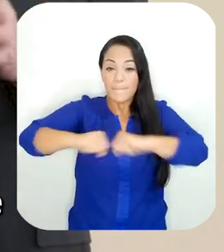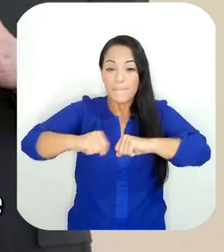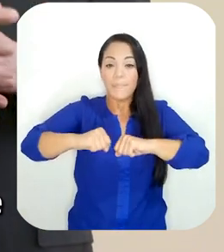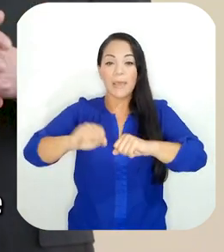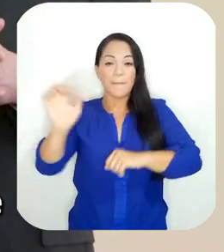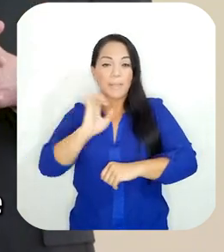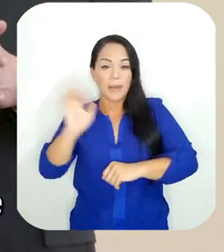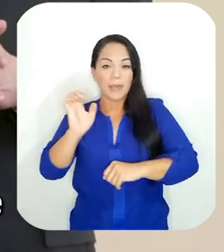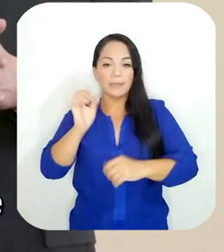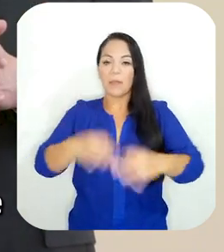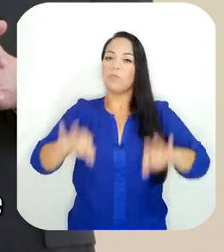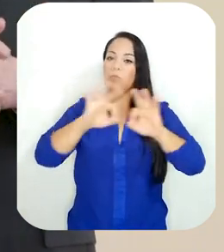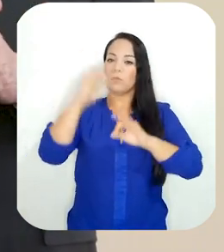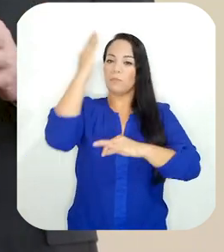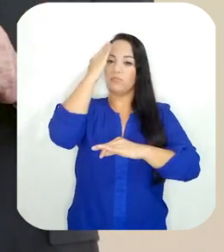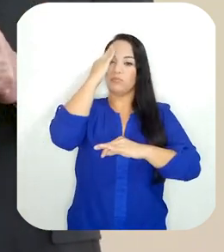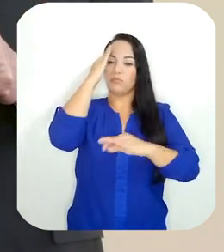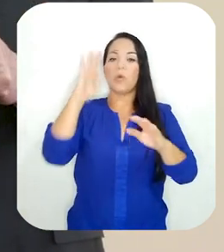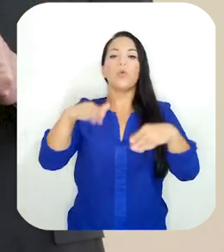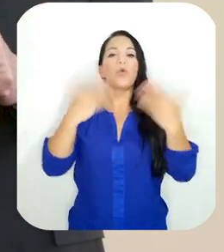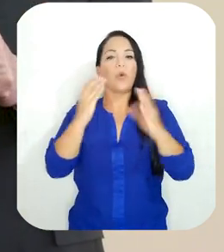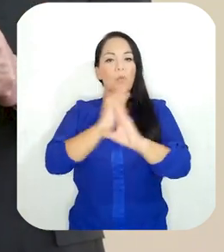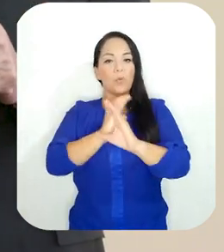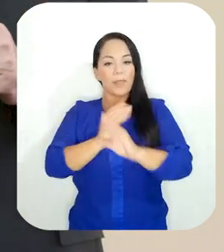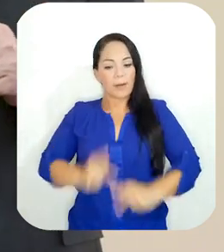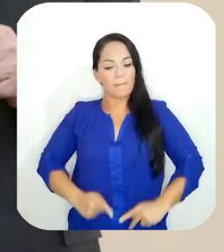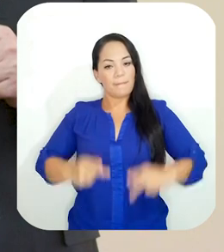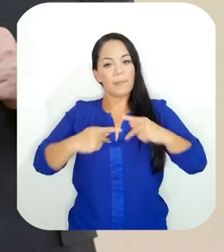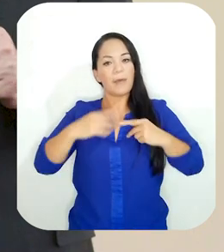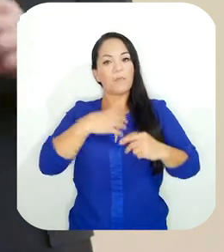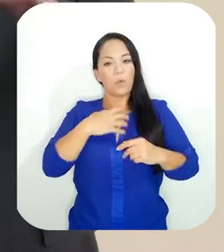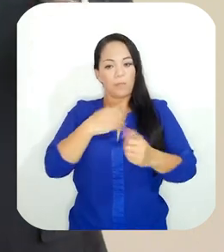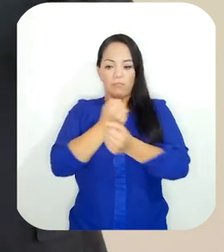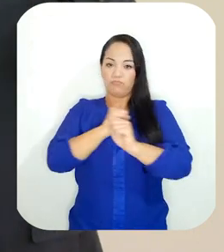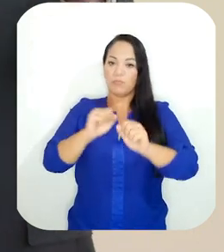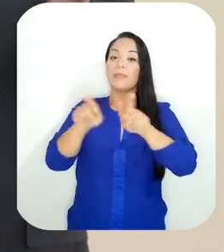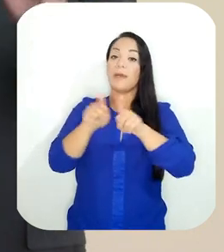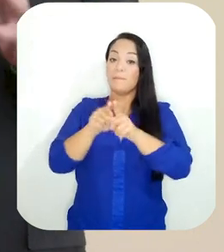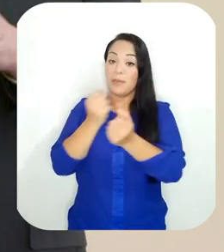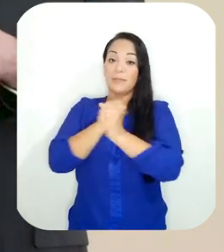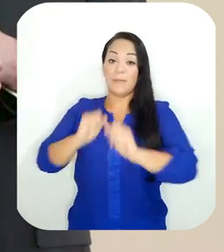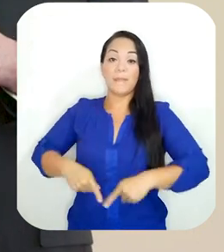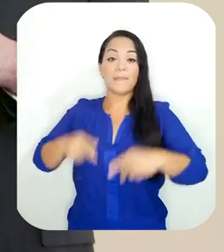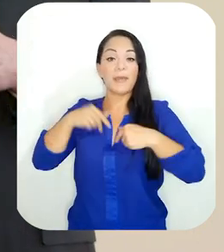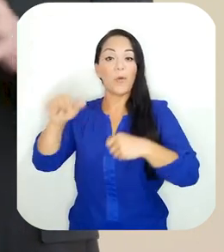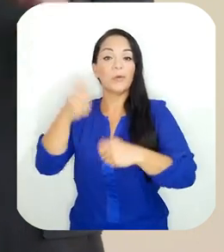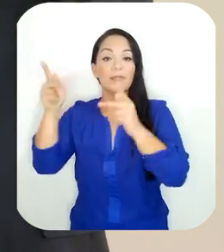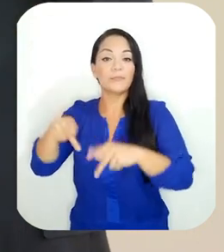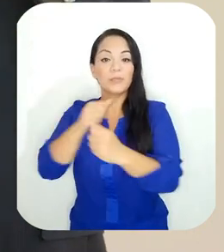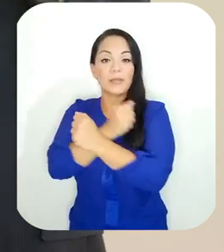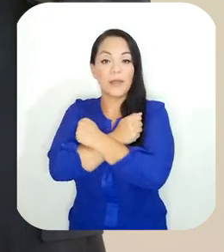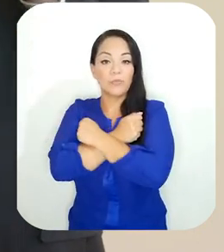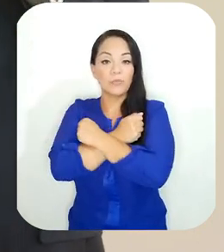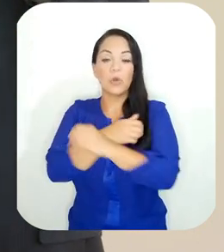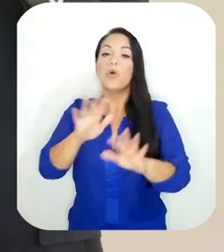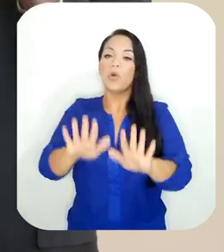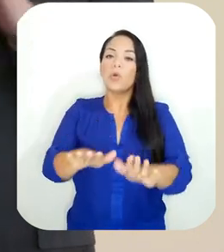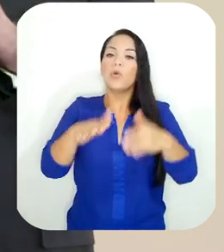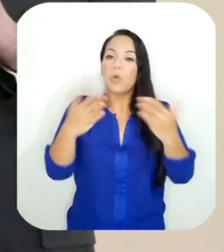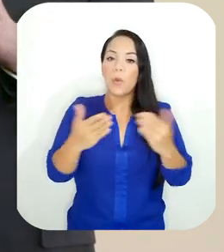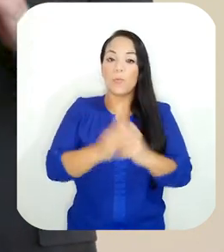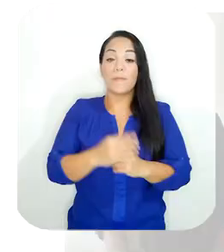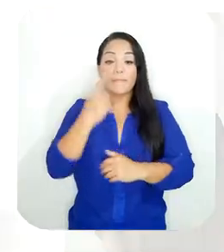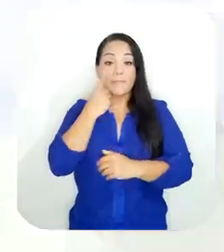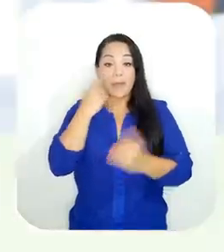responder adecuadamente y salvaguardar su vida y la de sus seres queridos. ¿Cómo podemos